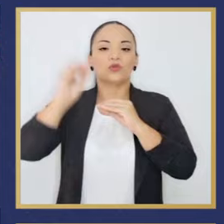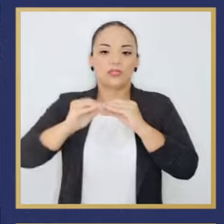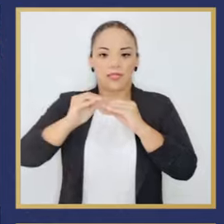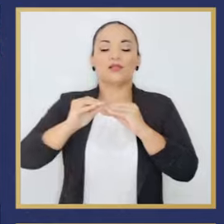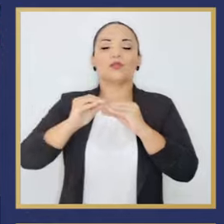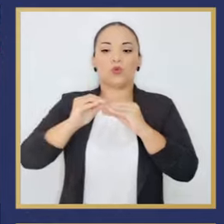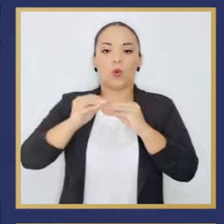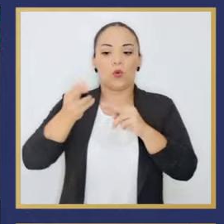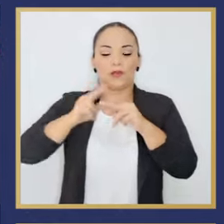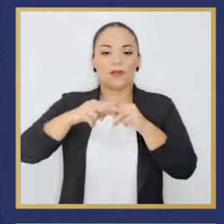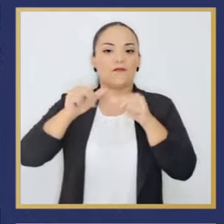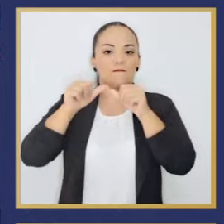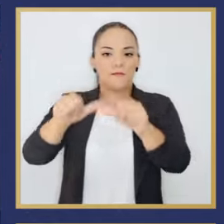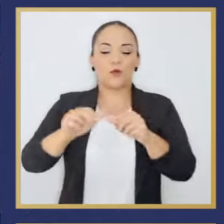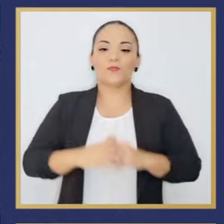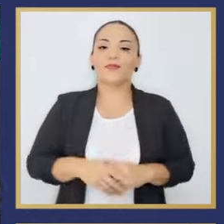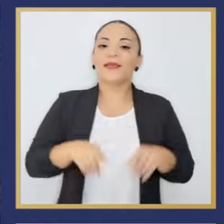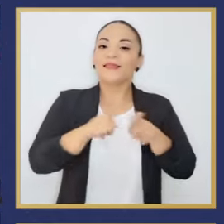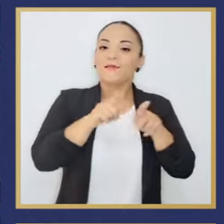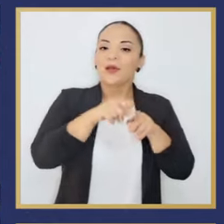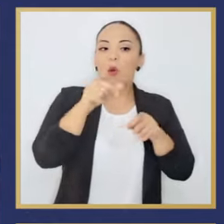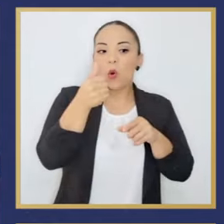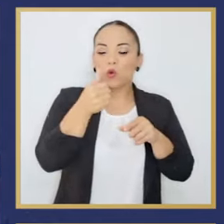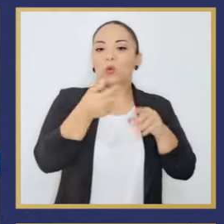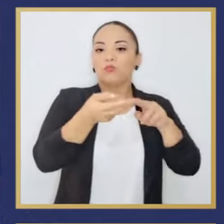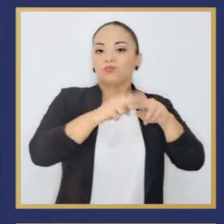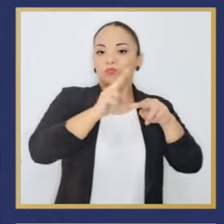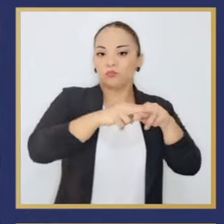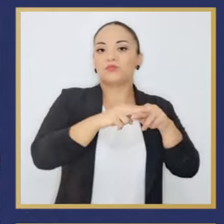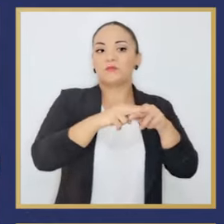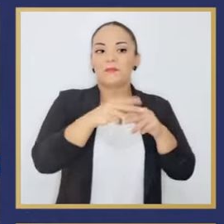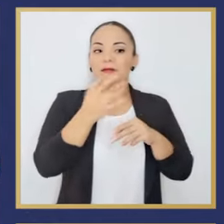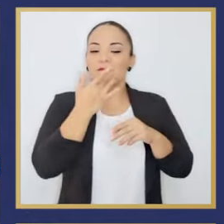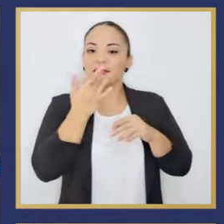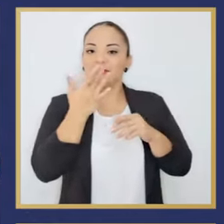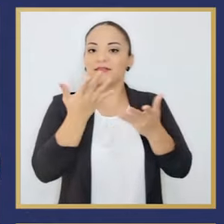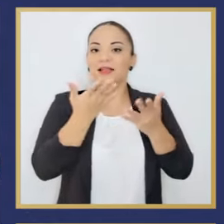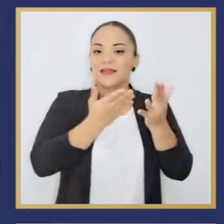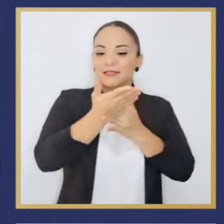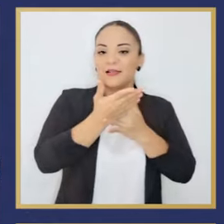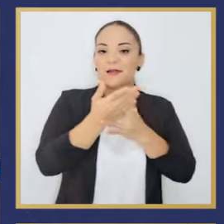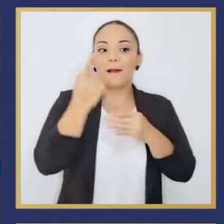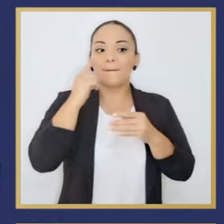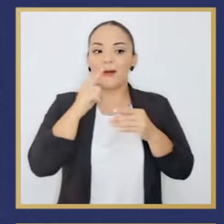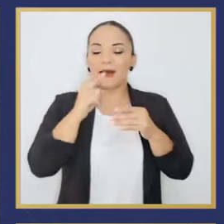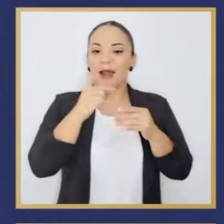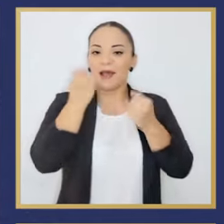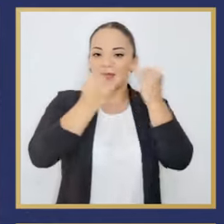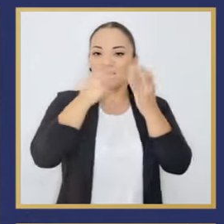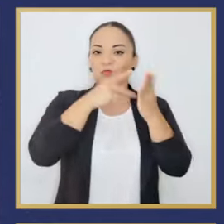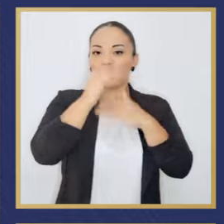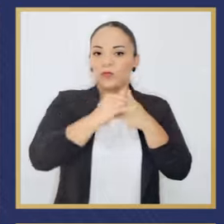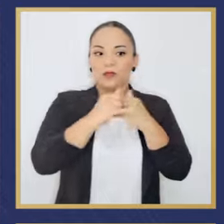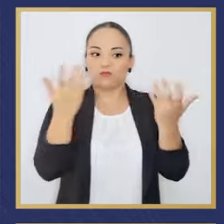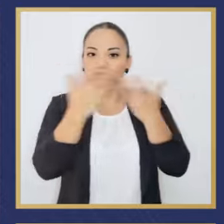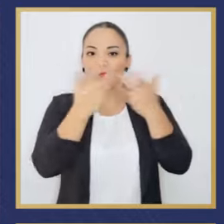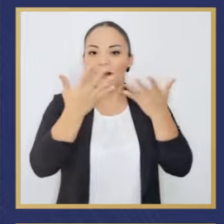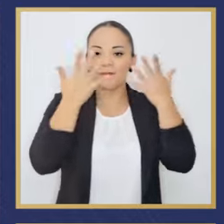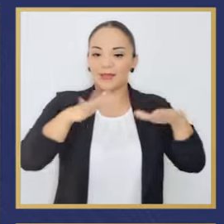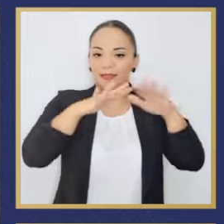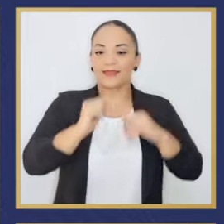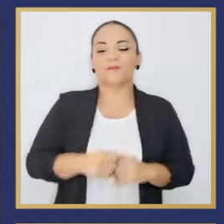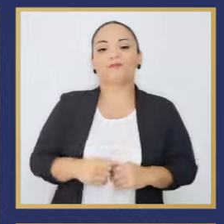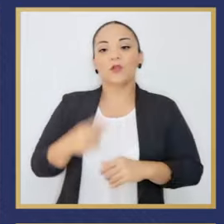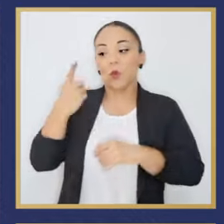fija. También ofrecemos tasas preferenciales y accesibles para iniciativas amigables con el ambiente. En el último año